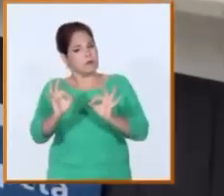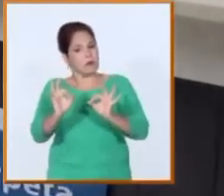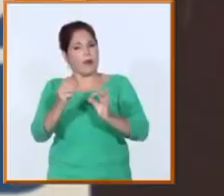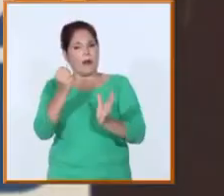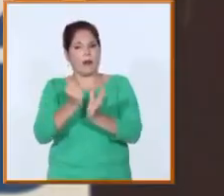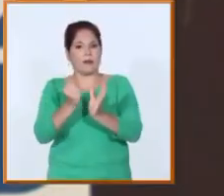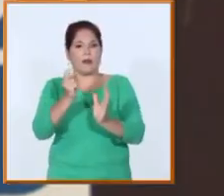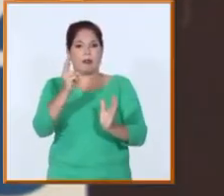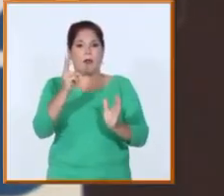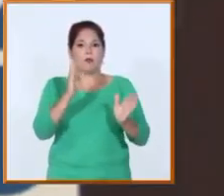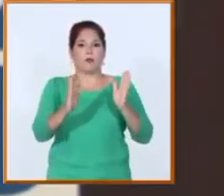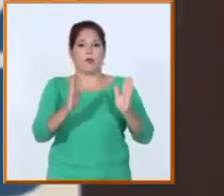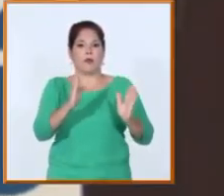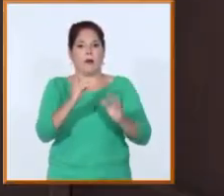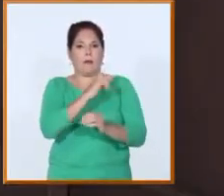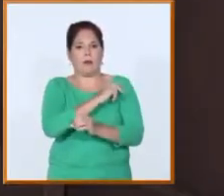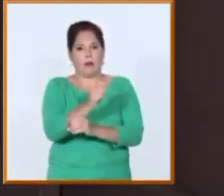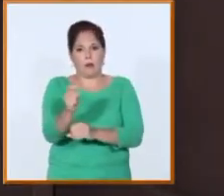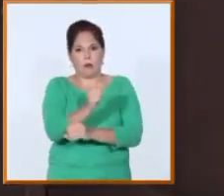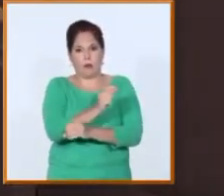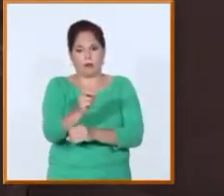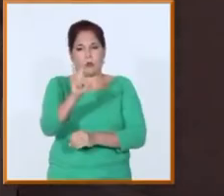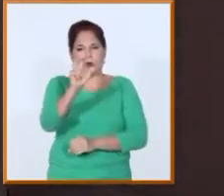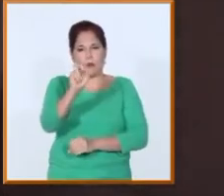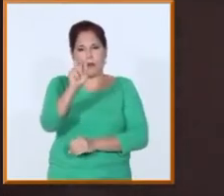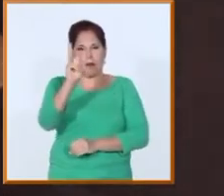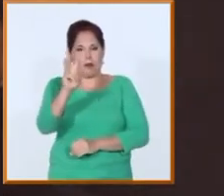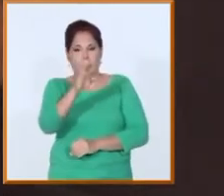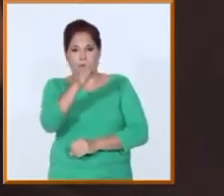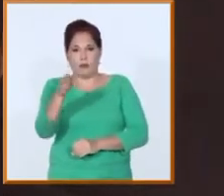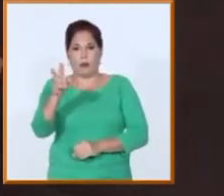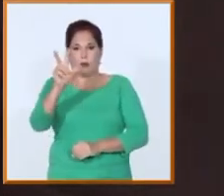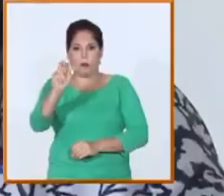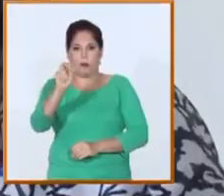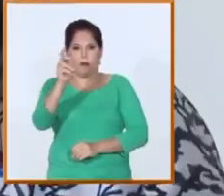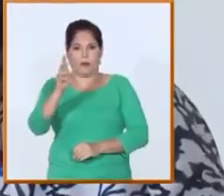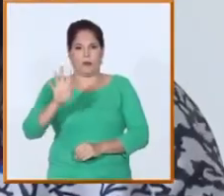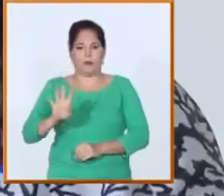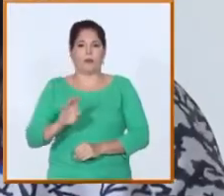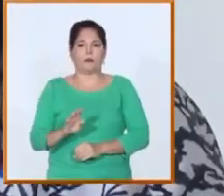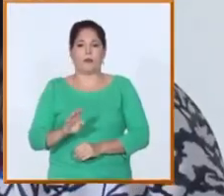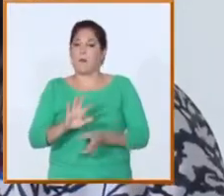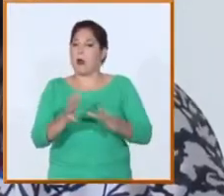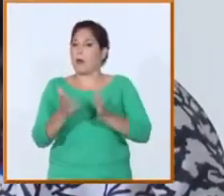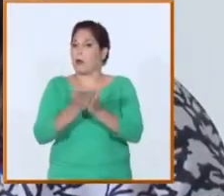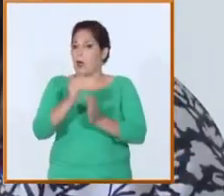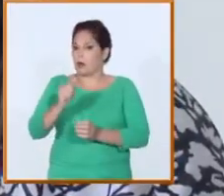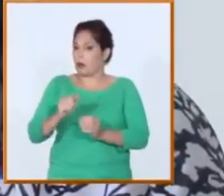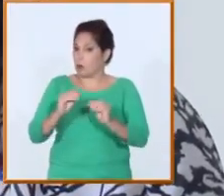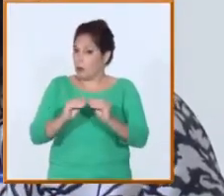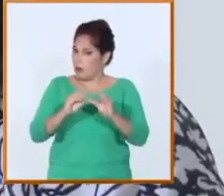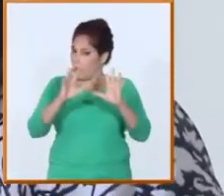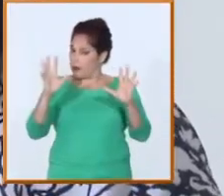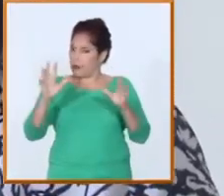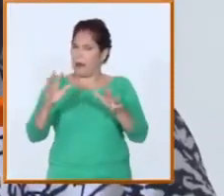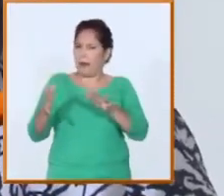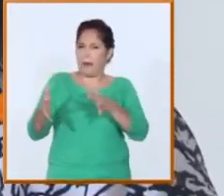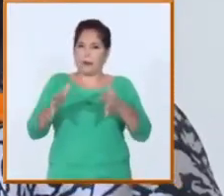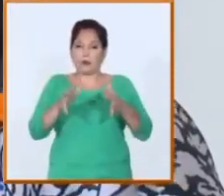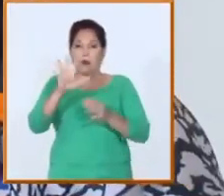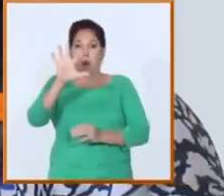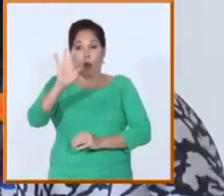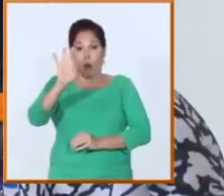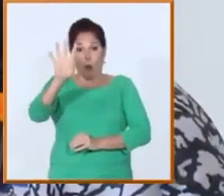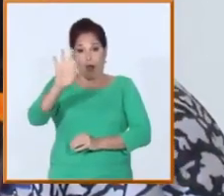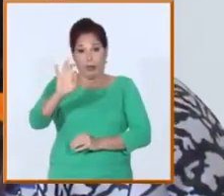el segundo periodo del curso escolar 2023-2024 del promedio del estudiantes diurnos aproximadamente un 40